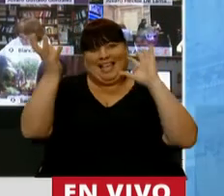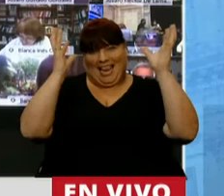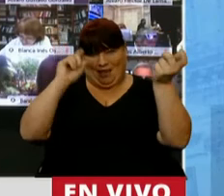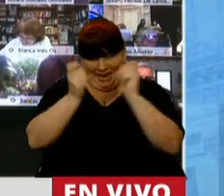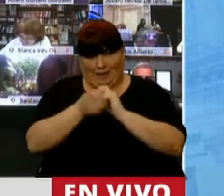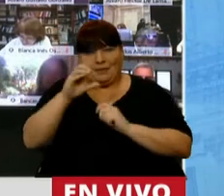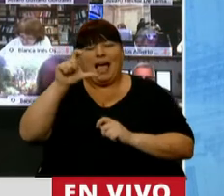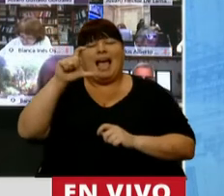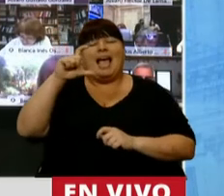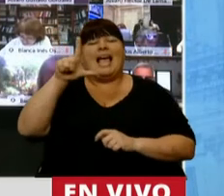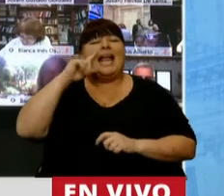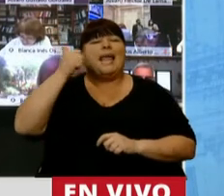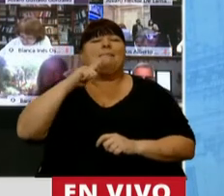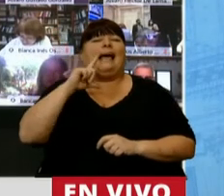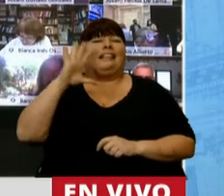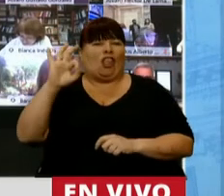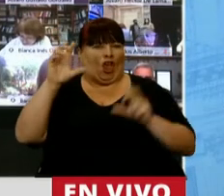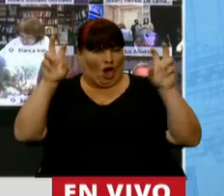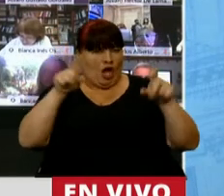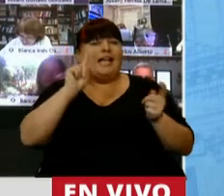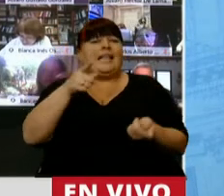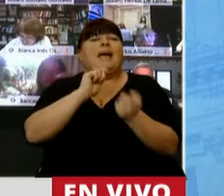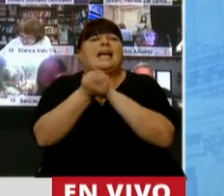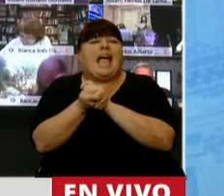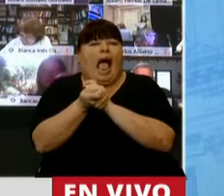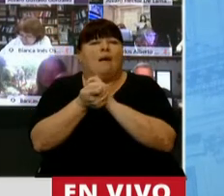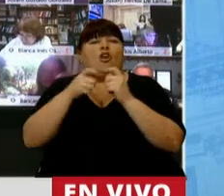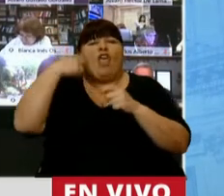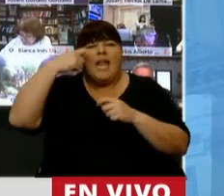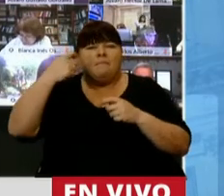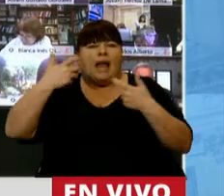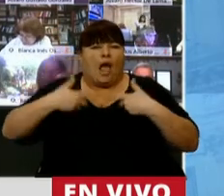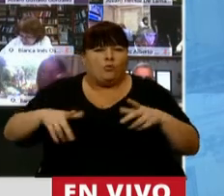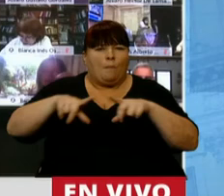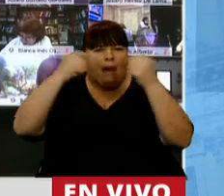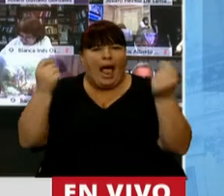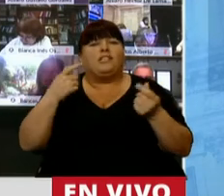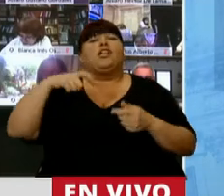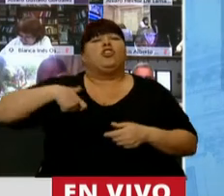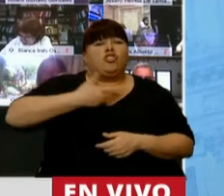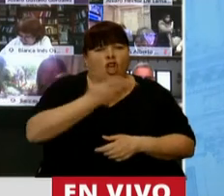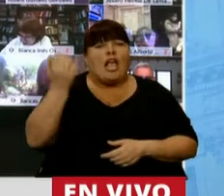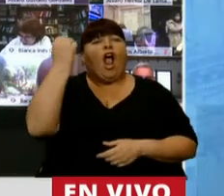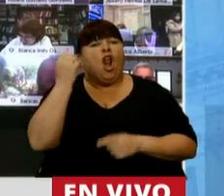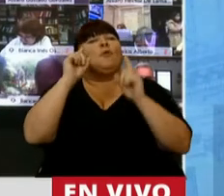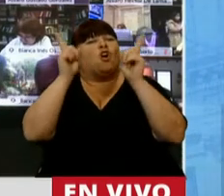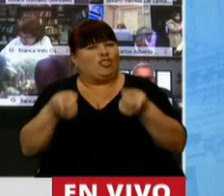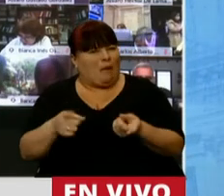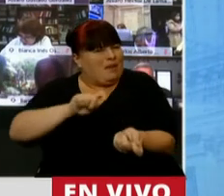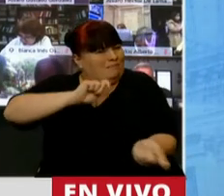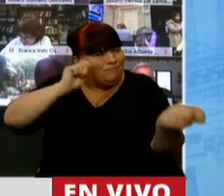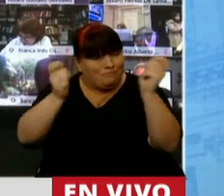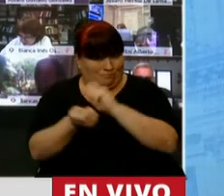climático precisamente, y los cambios en el medio biótico y en el socioeconómico. Esto